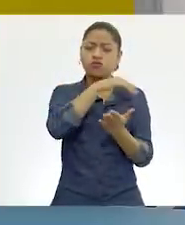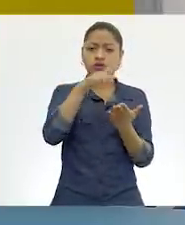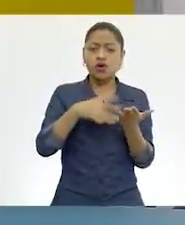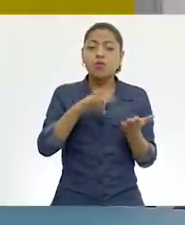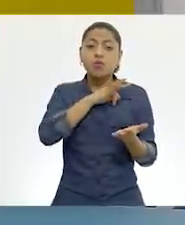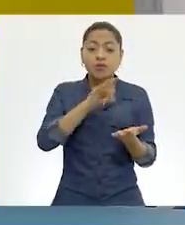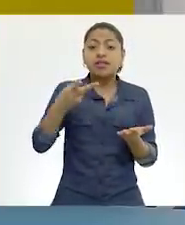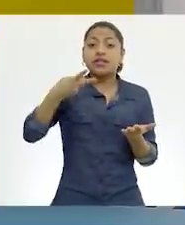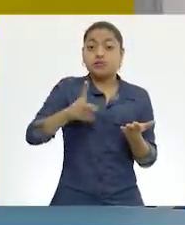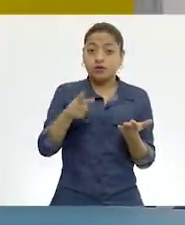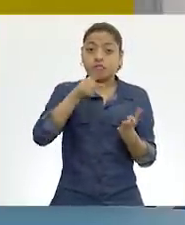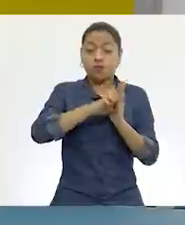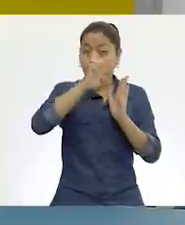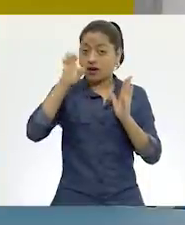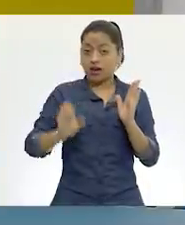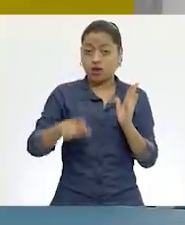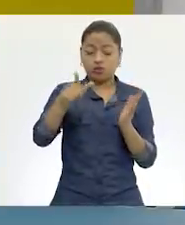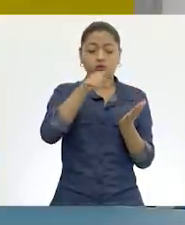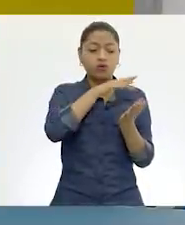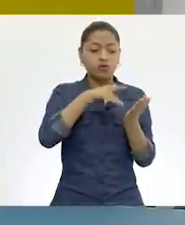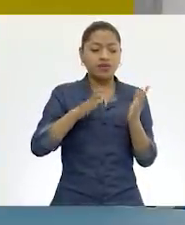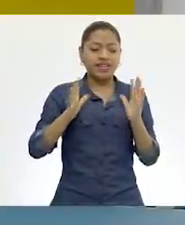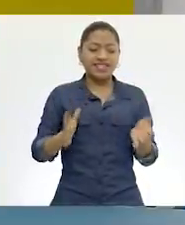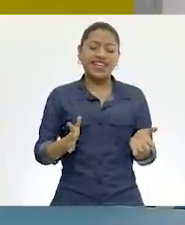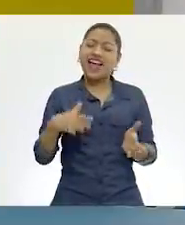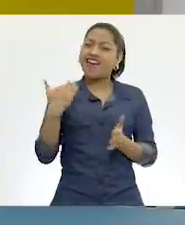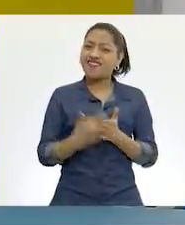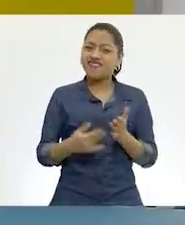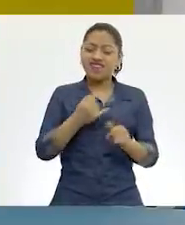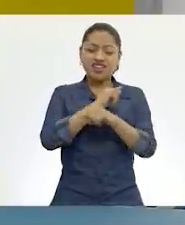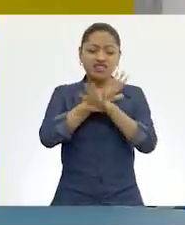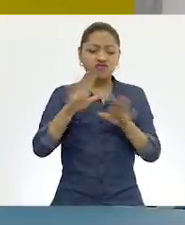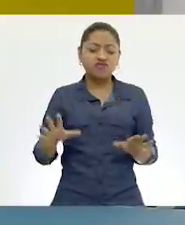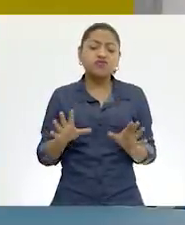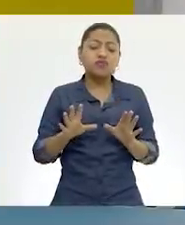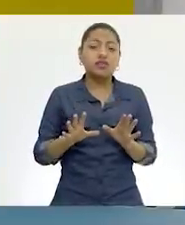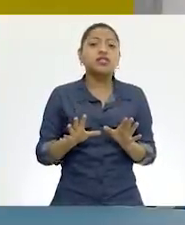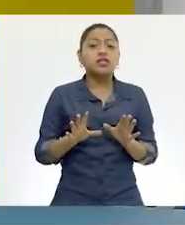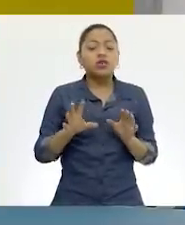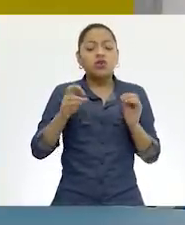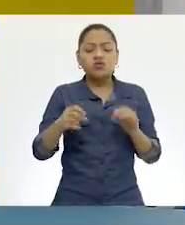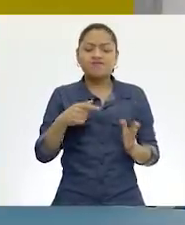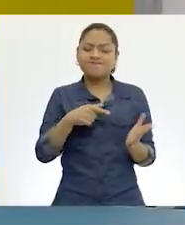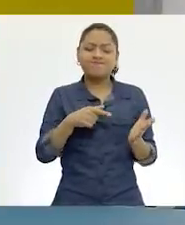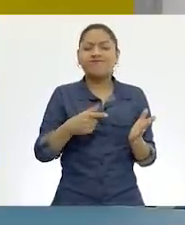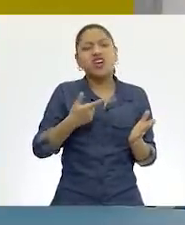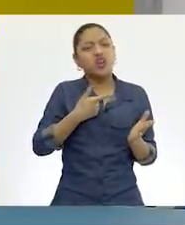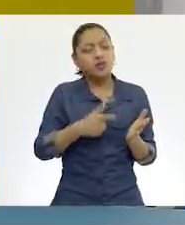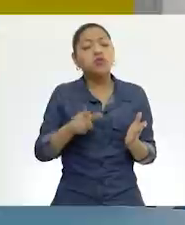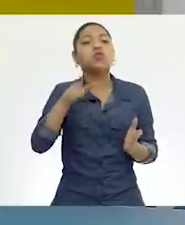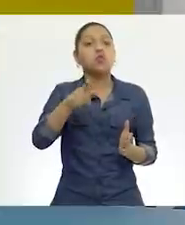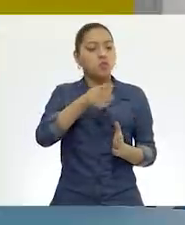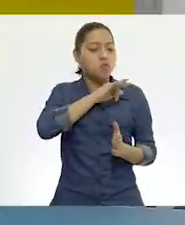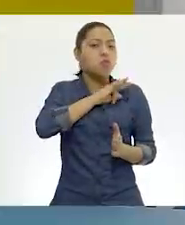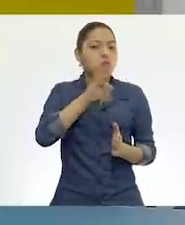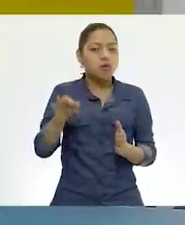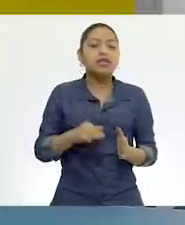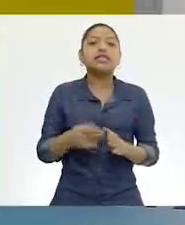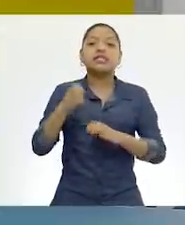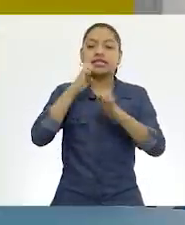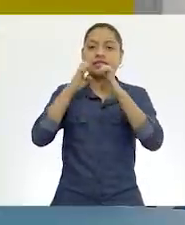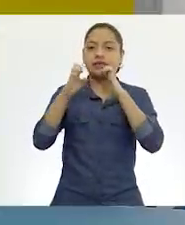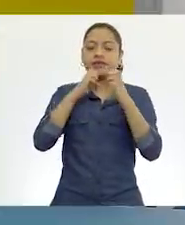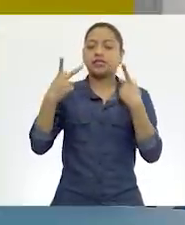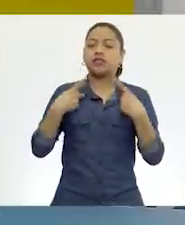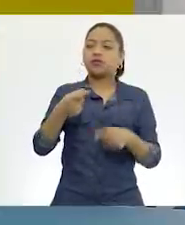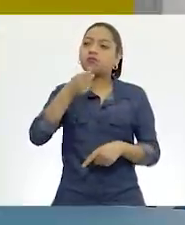estas fuentes pues no son tan buenas o no te gusta tanto la información que está ahí, podemos recurrir a la entrevista,